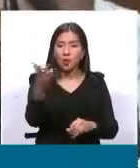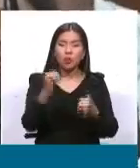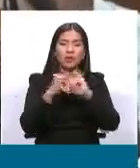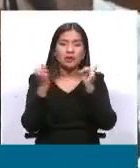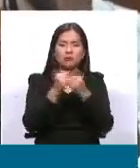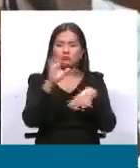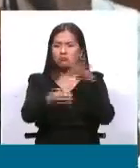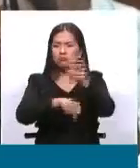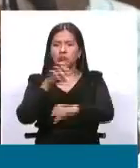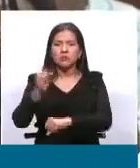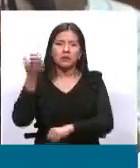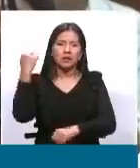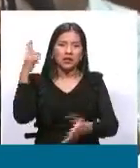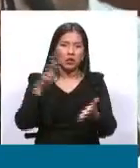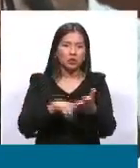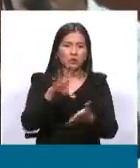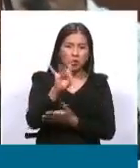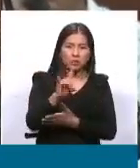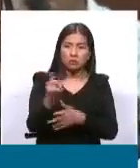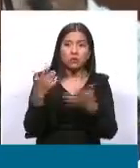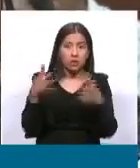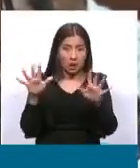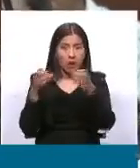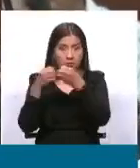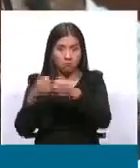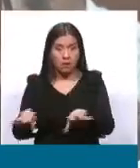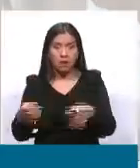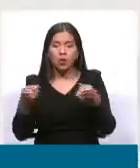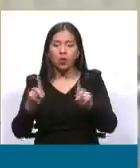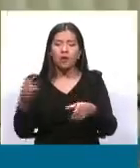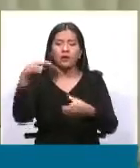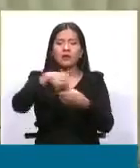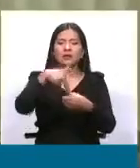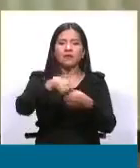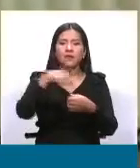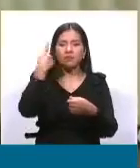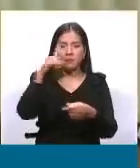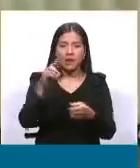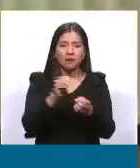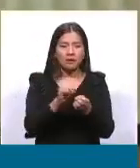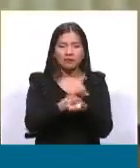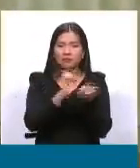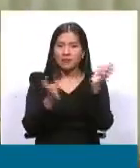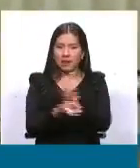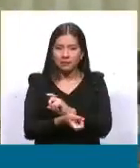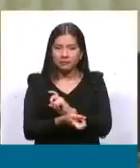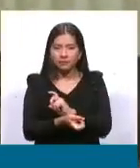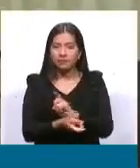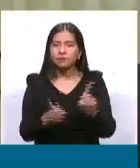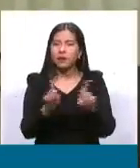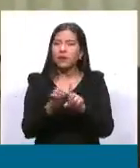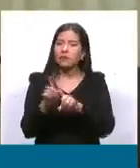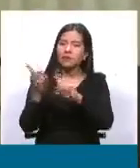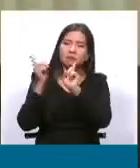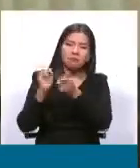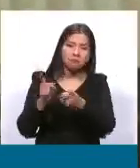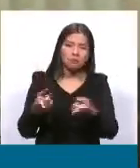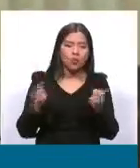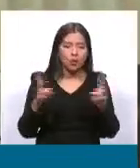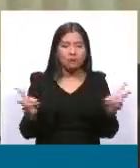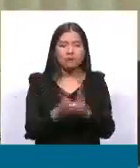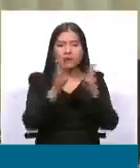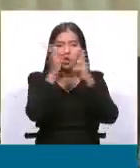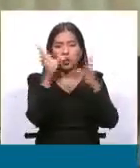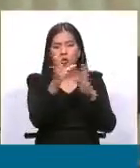año 2008 luego de haber perdido en el referéndum revocatorio, es el mismo que tras la victoria de la Constitución